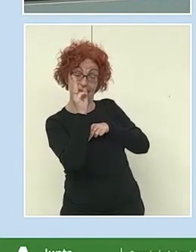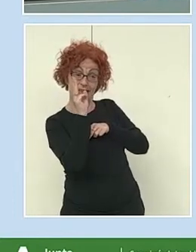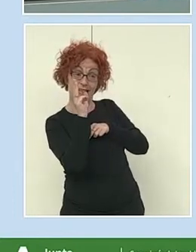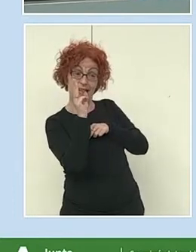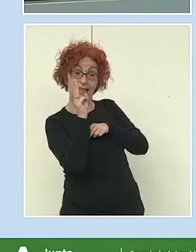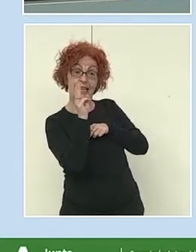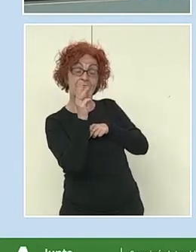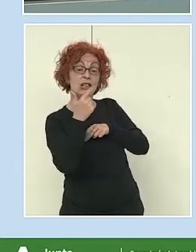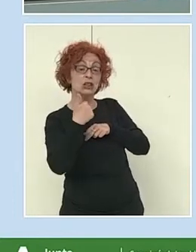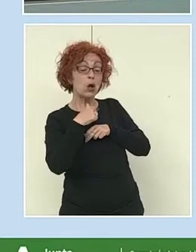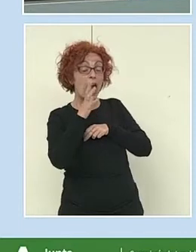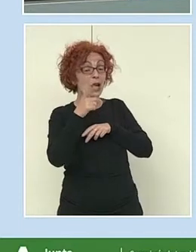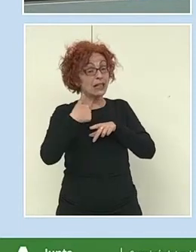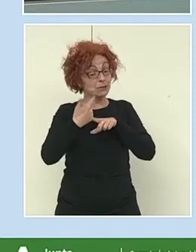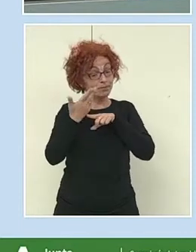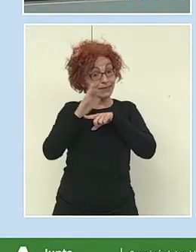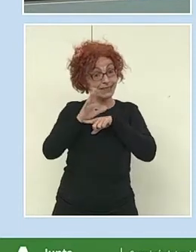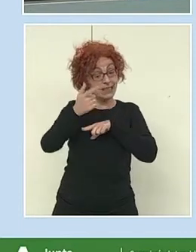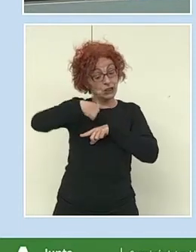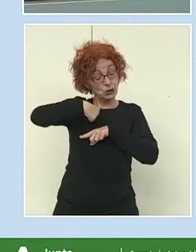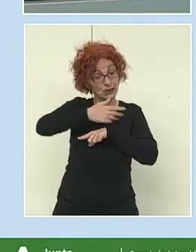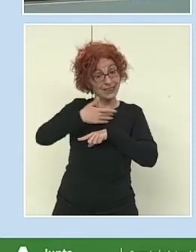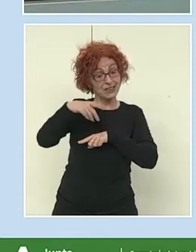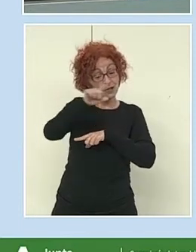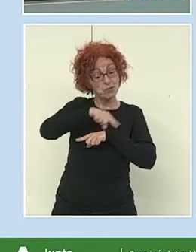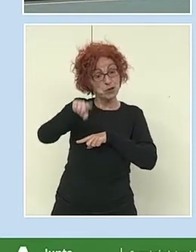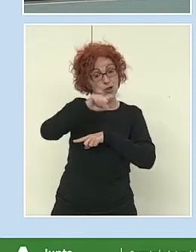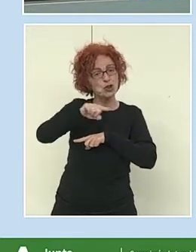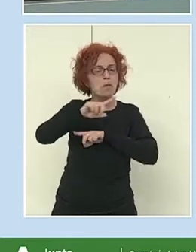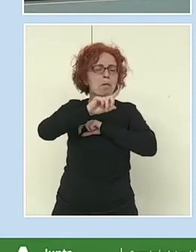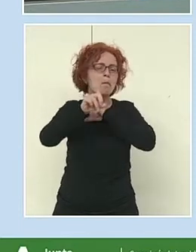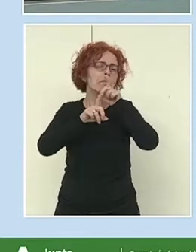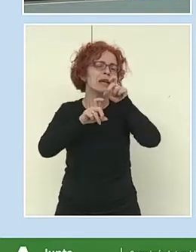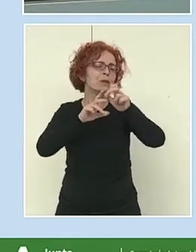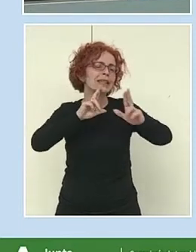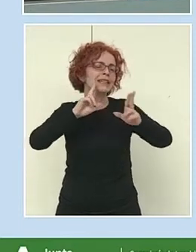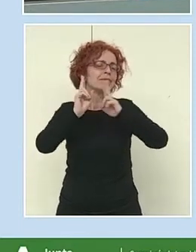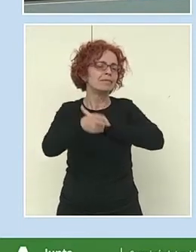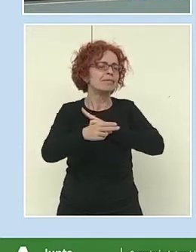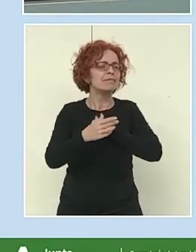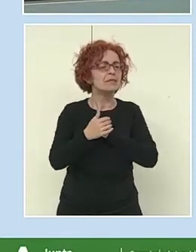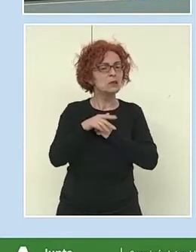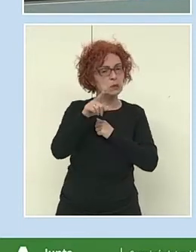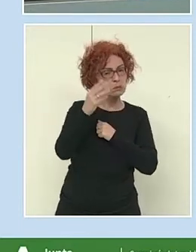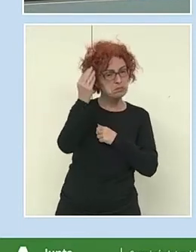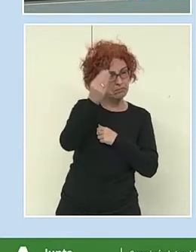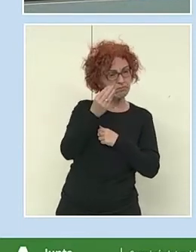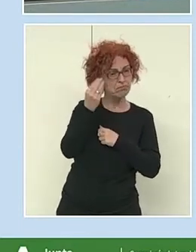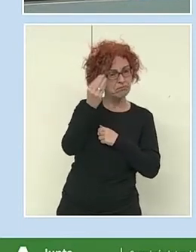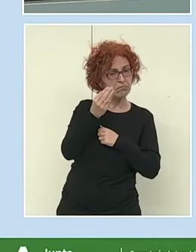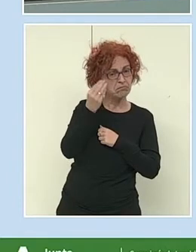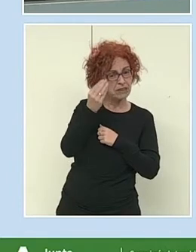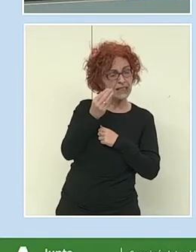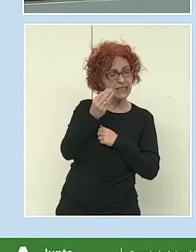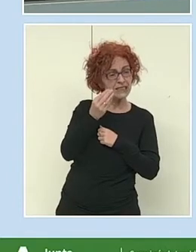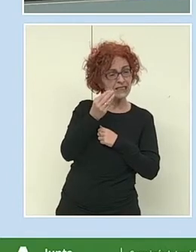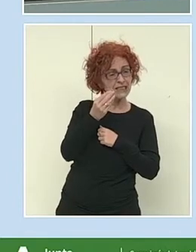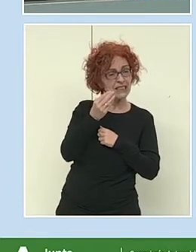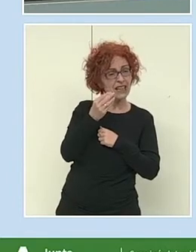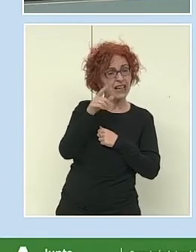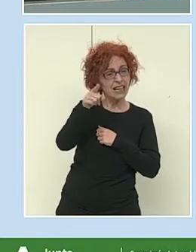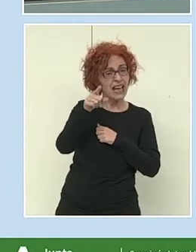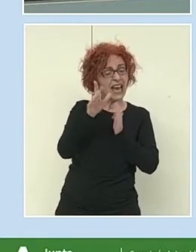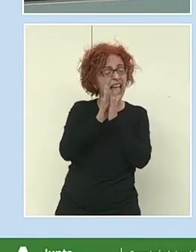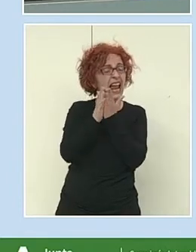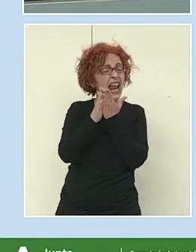les voy a proponer ahora que respondan a esta pregunta. ¿Crees que te será de utilidad la guía